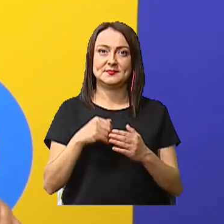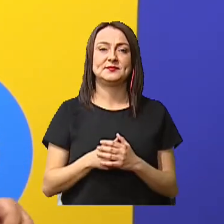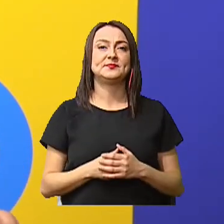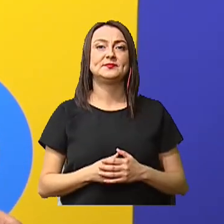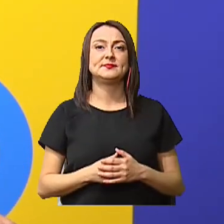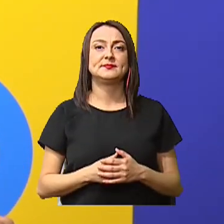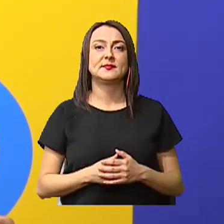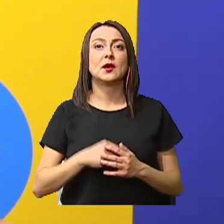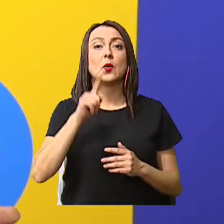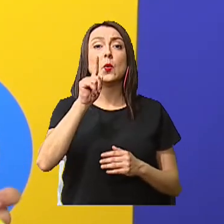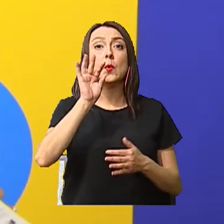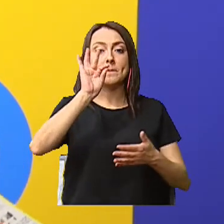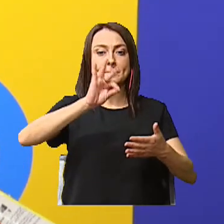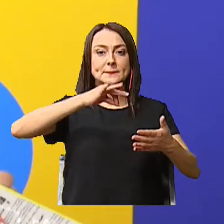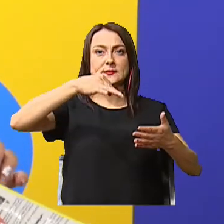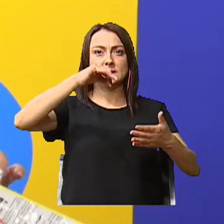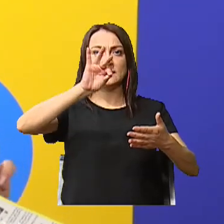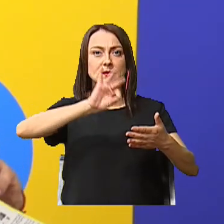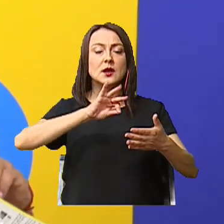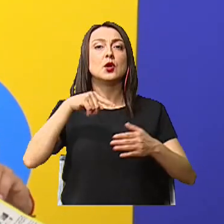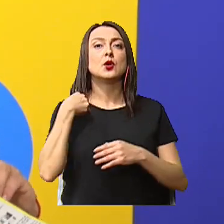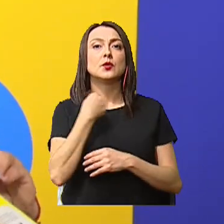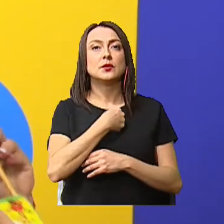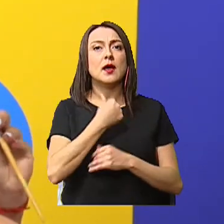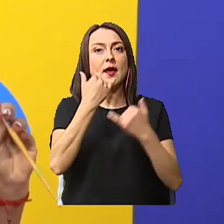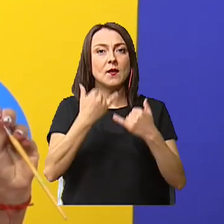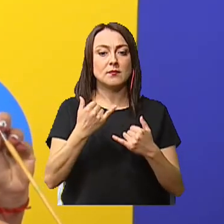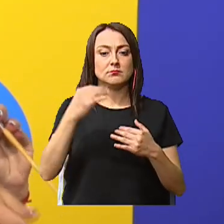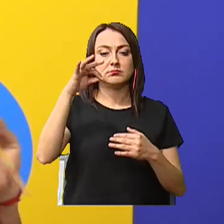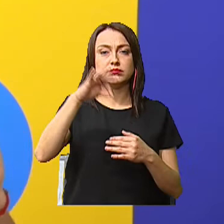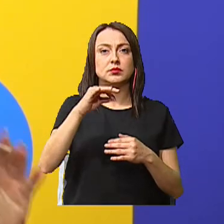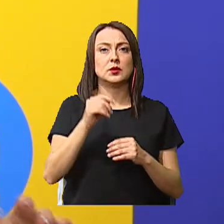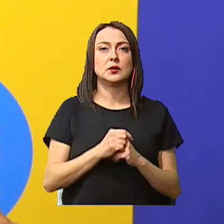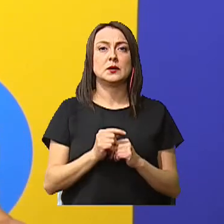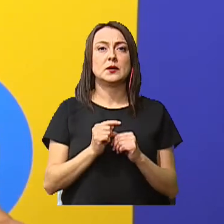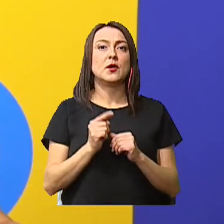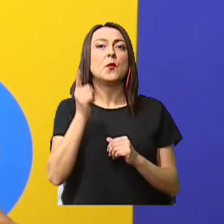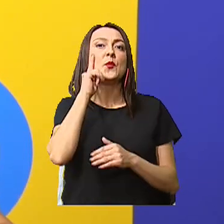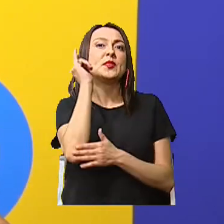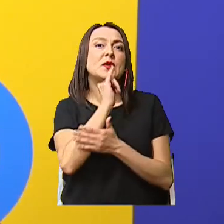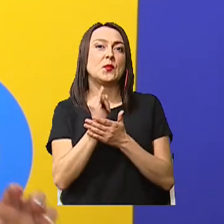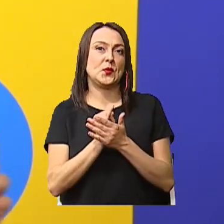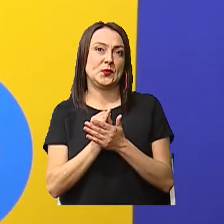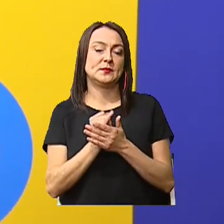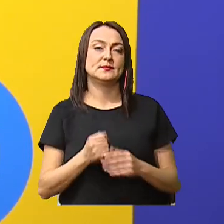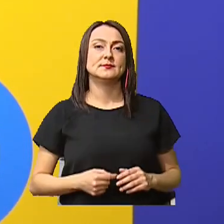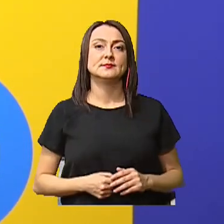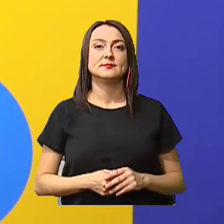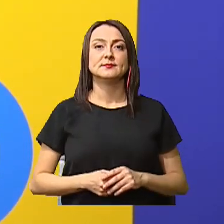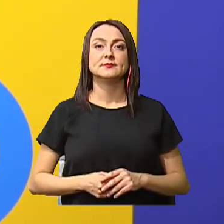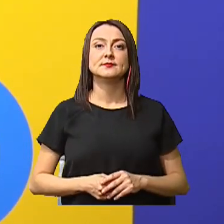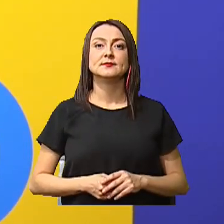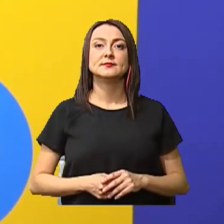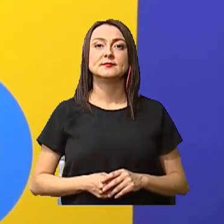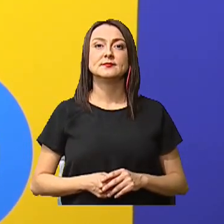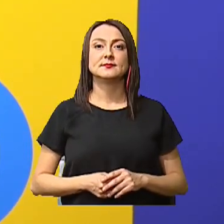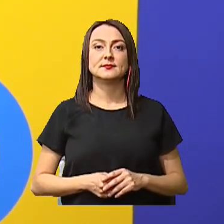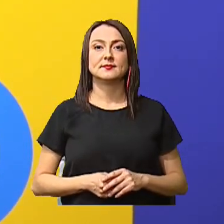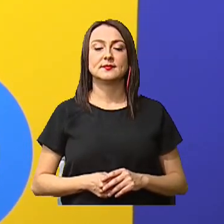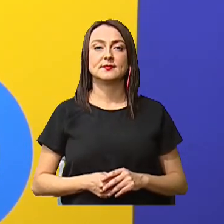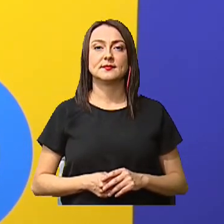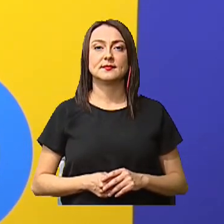uno de los pinceles Y vamos a hacer un pequeño dibujo Entonces, tomamos